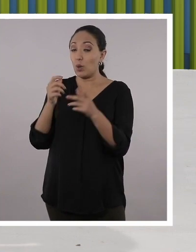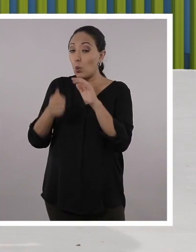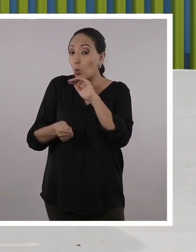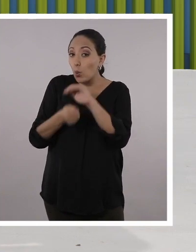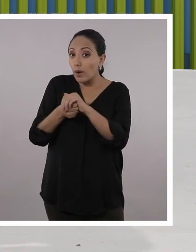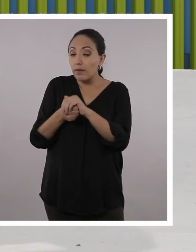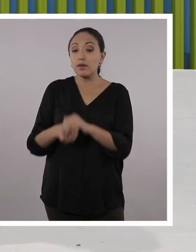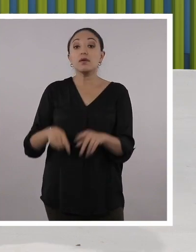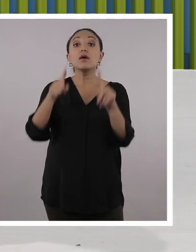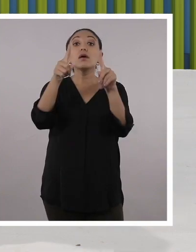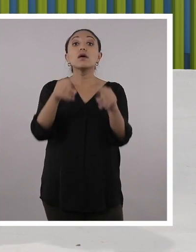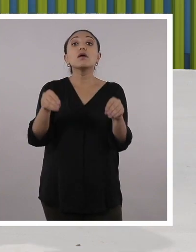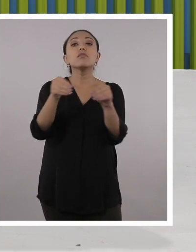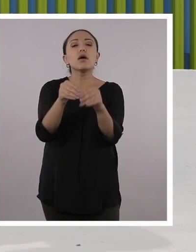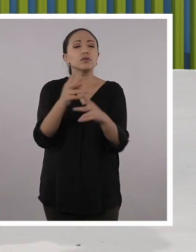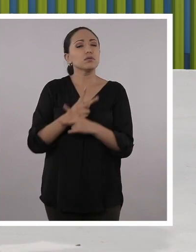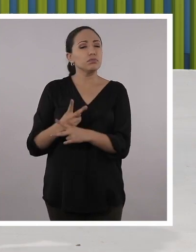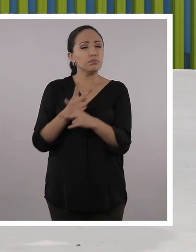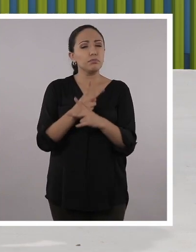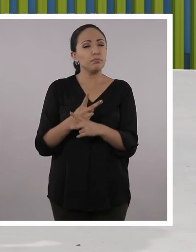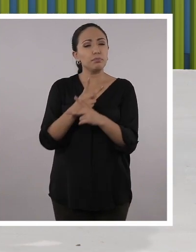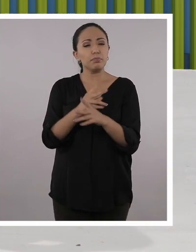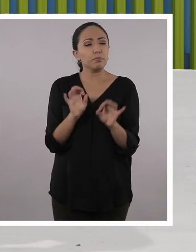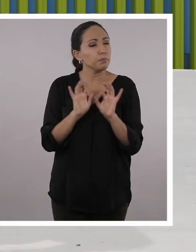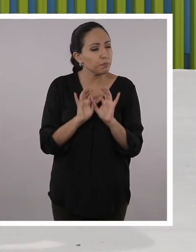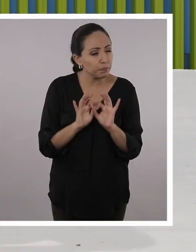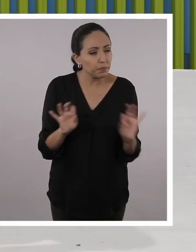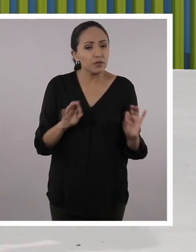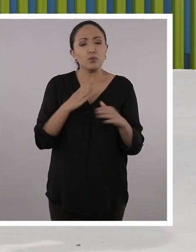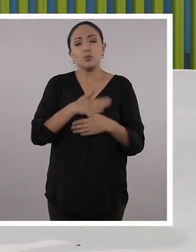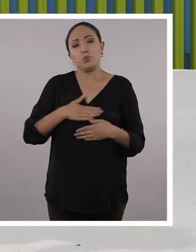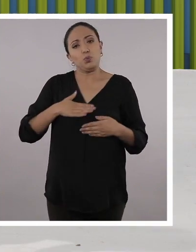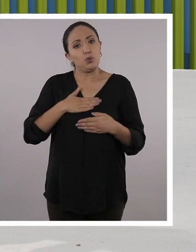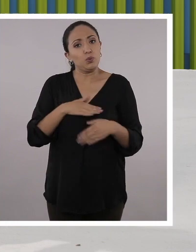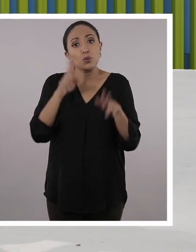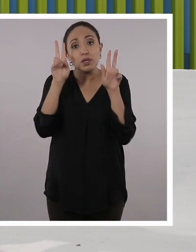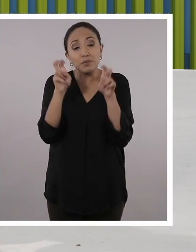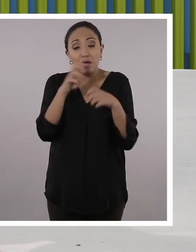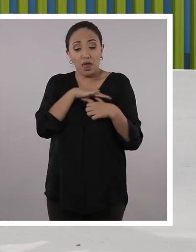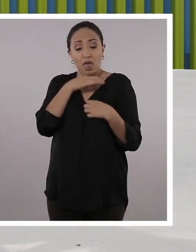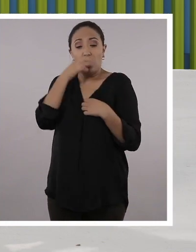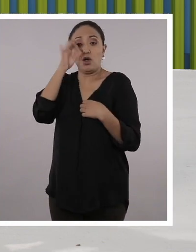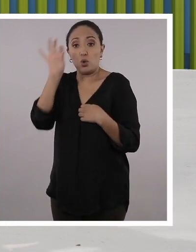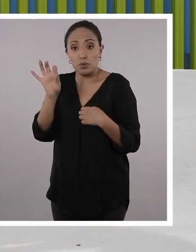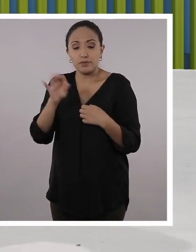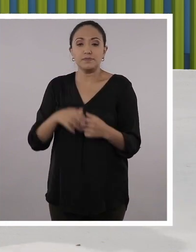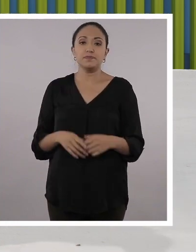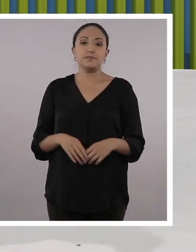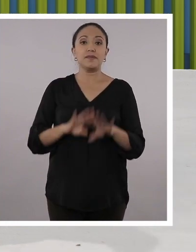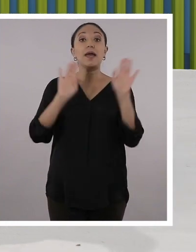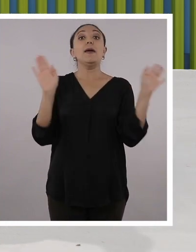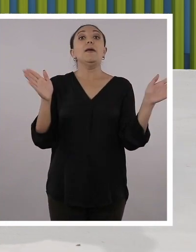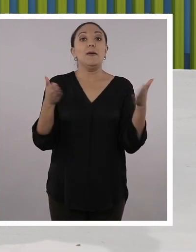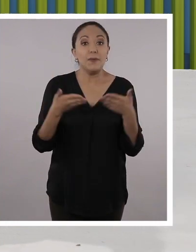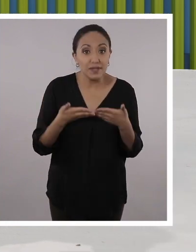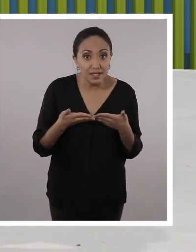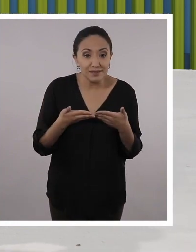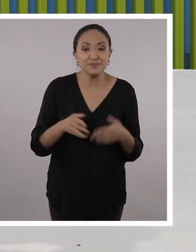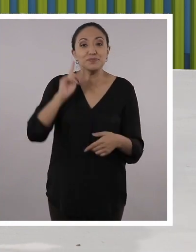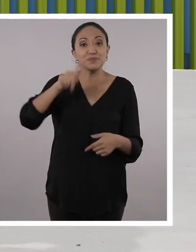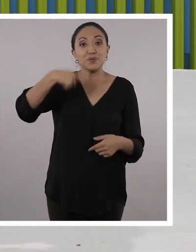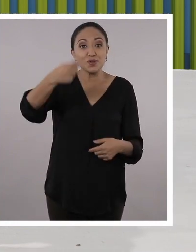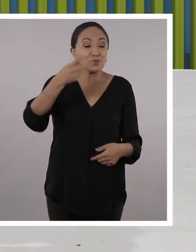estudiante y tienen que mantener aún los protocolos de bioseguridad con este tema del COVID. Con eso llegamos al final.